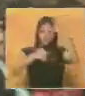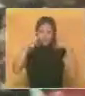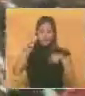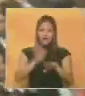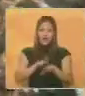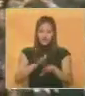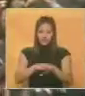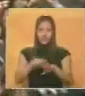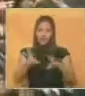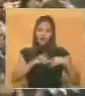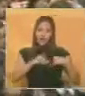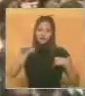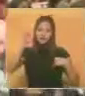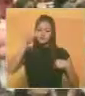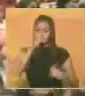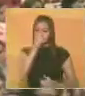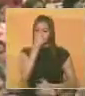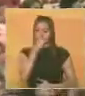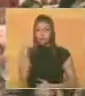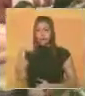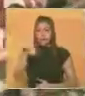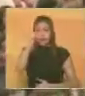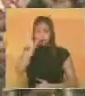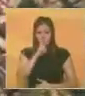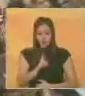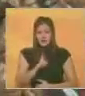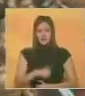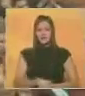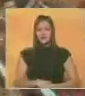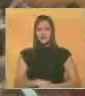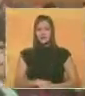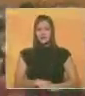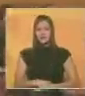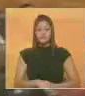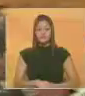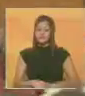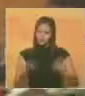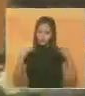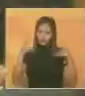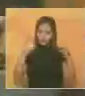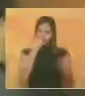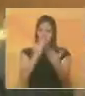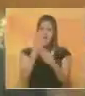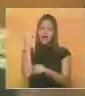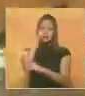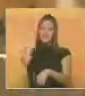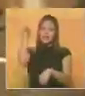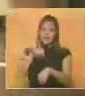de reconocer en el mensaje anual ante la Asamblea Nacional.